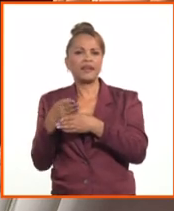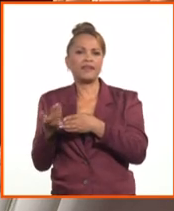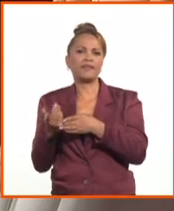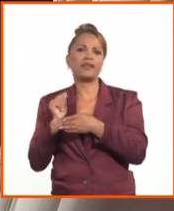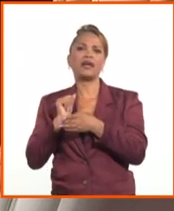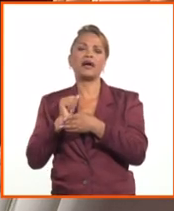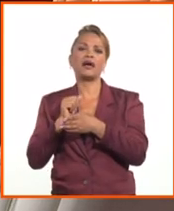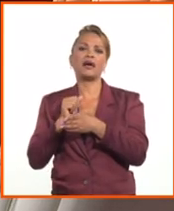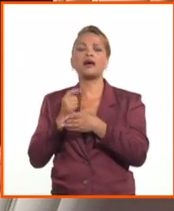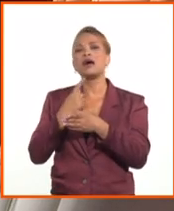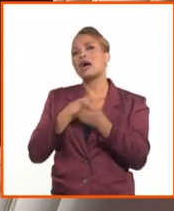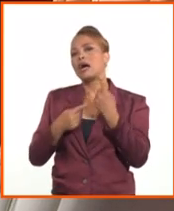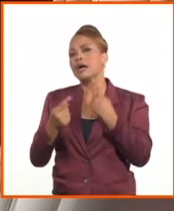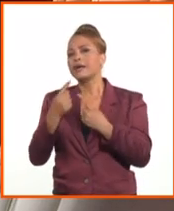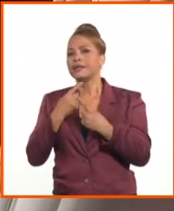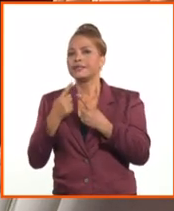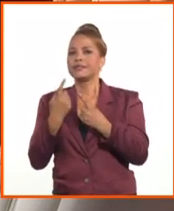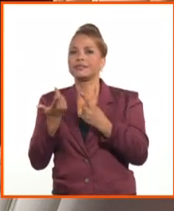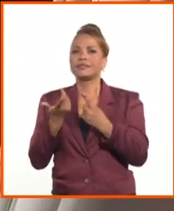tiene algo